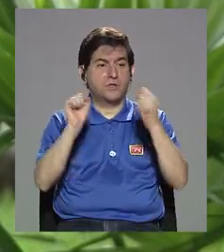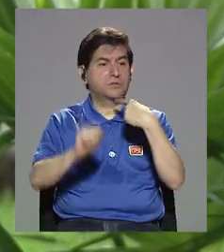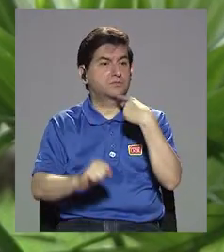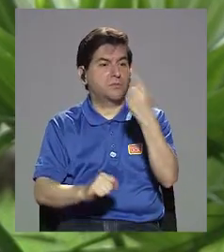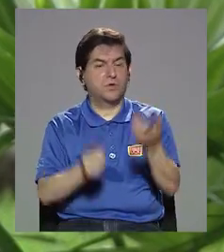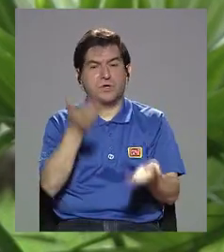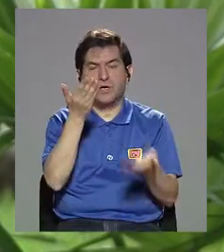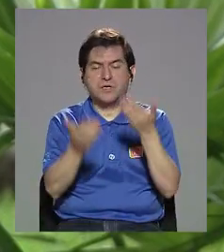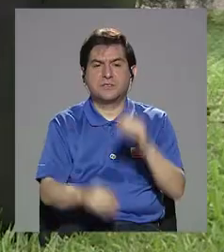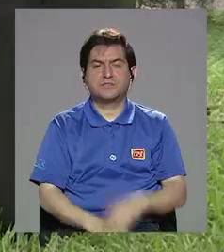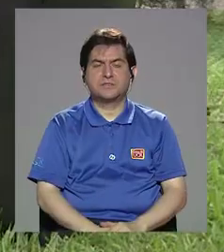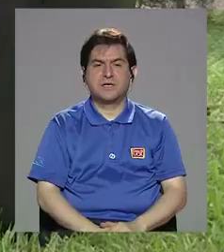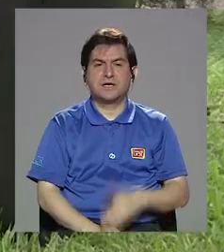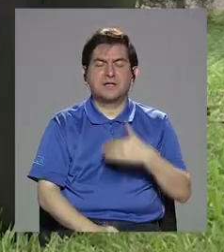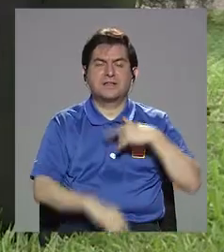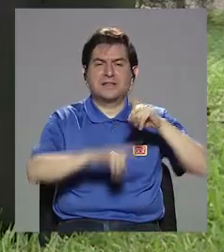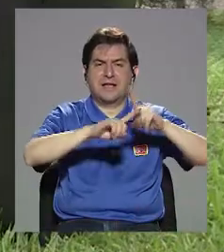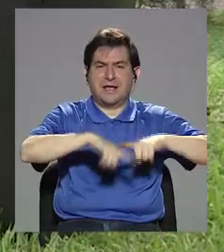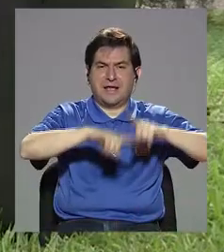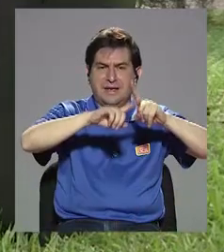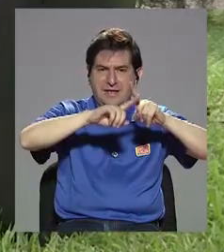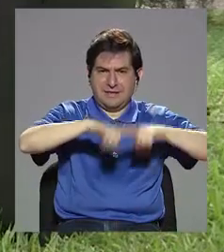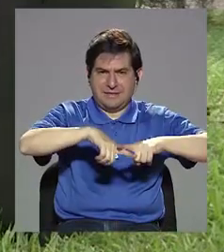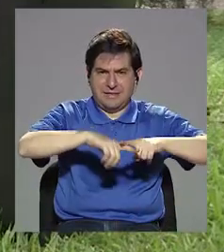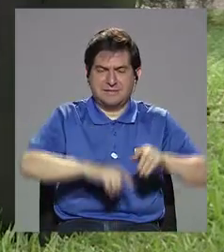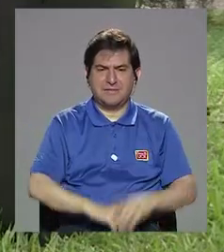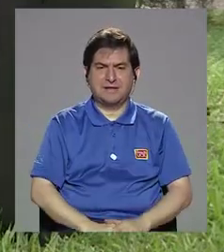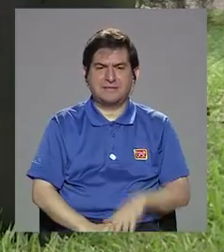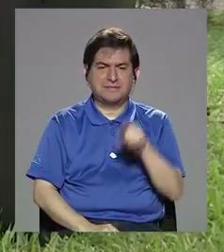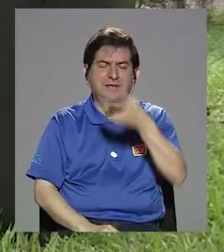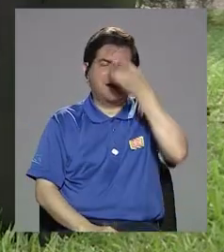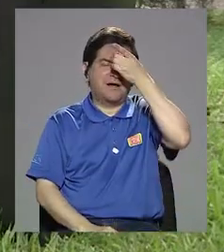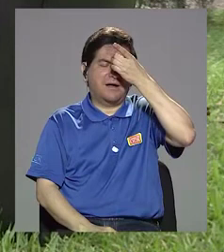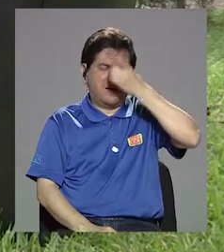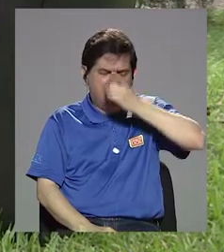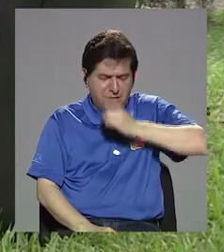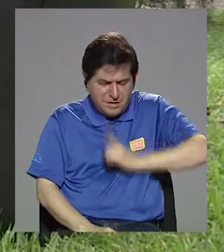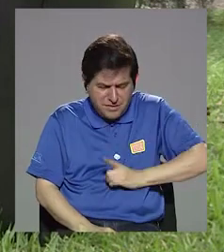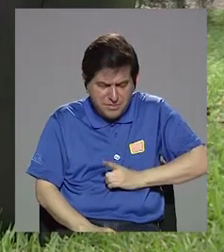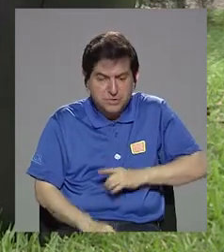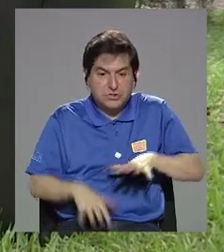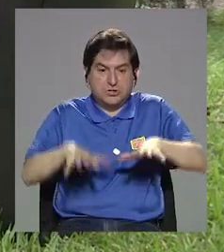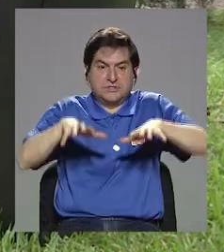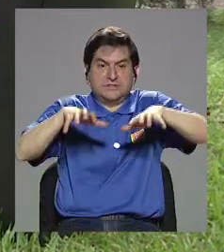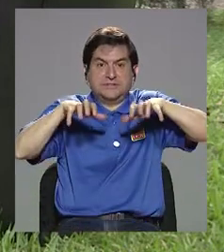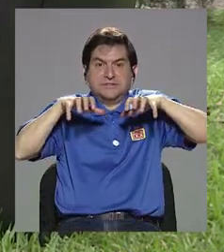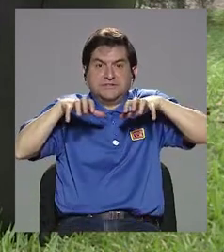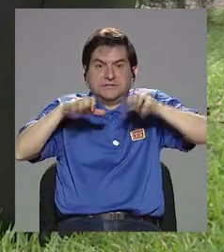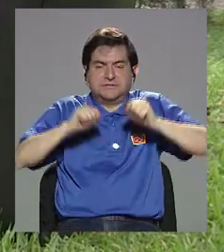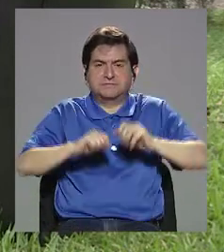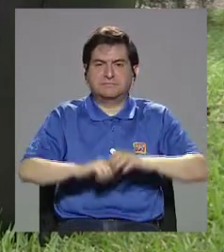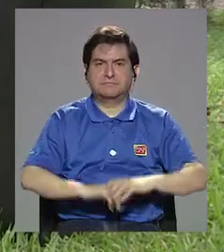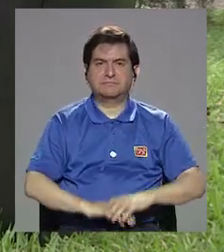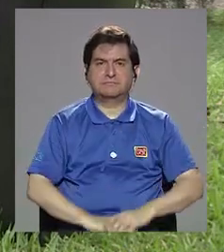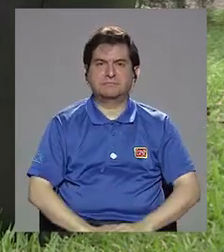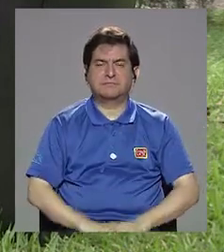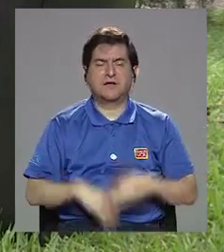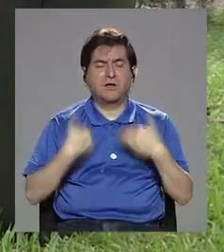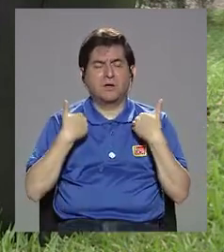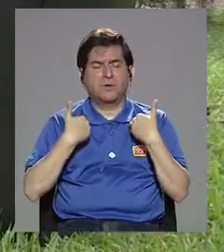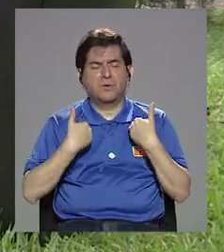decir, tendencia a depresión, a estrés, a